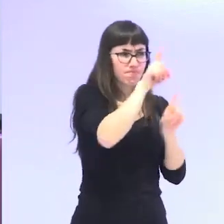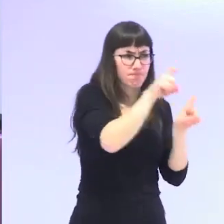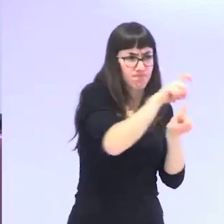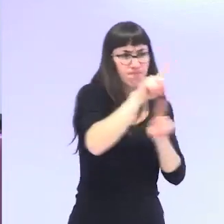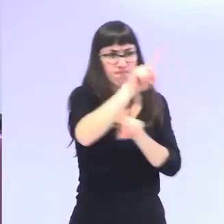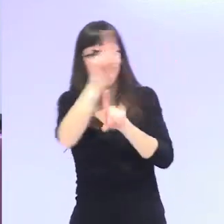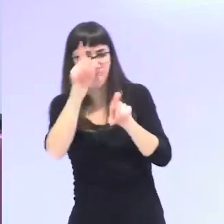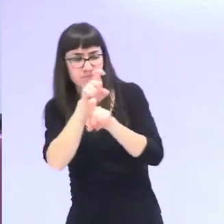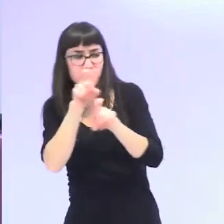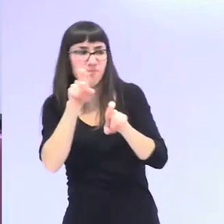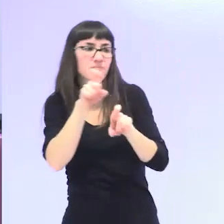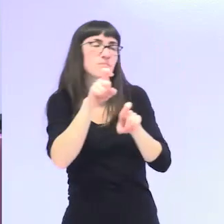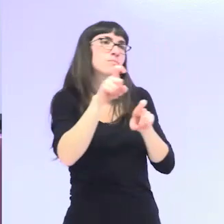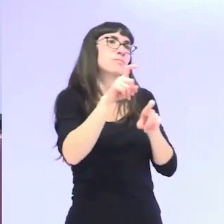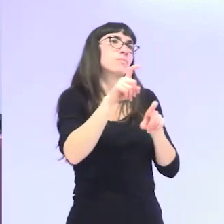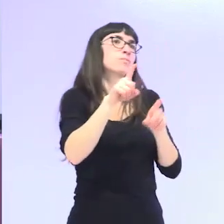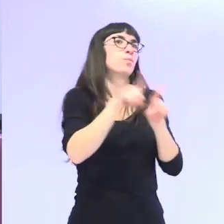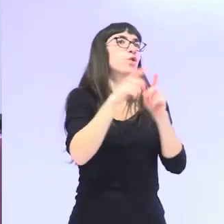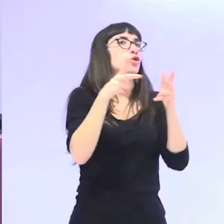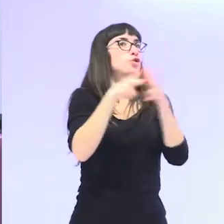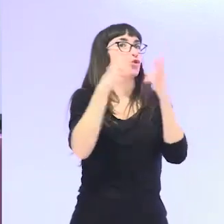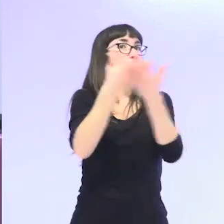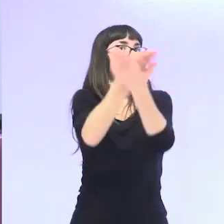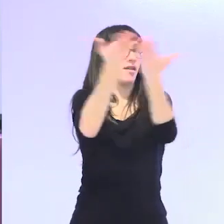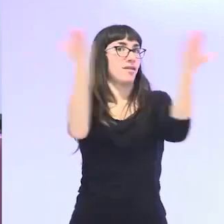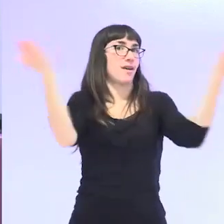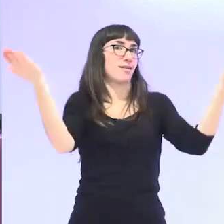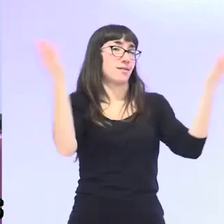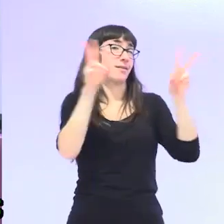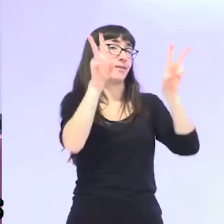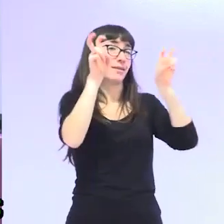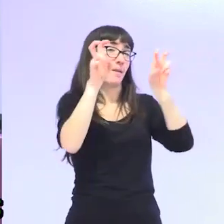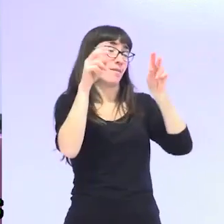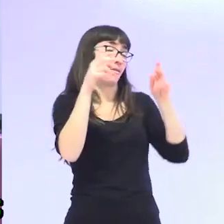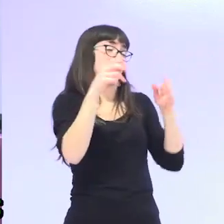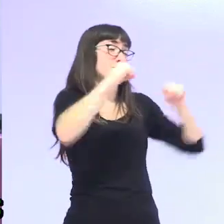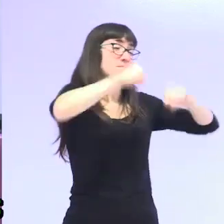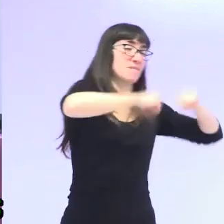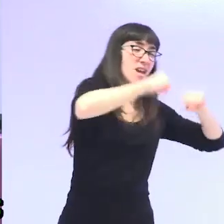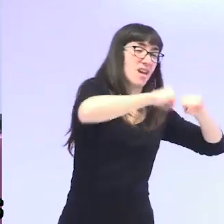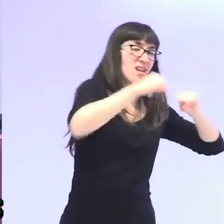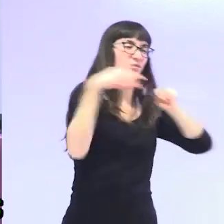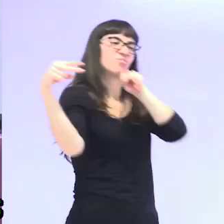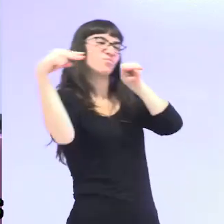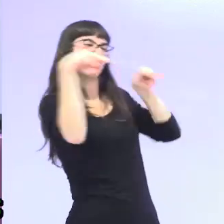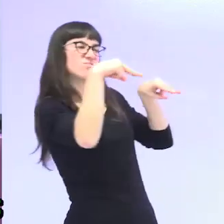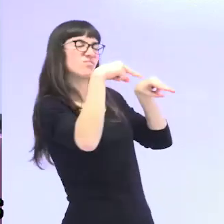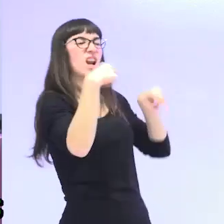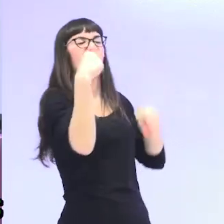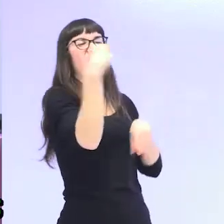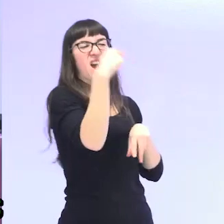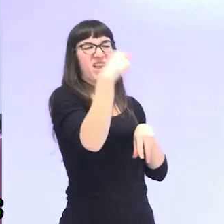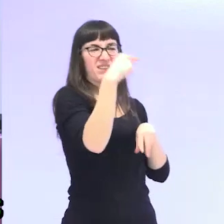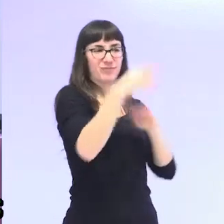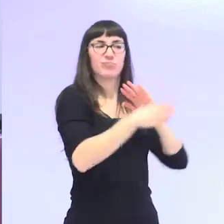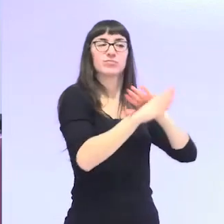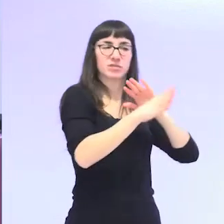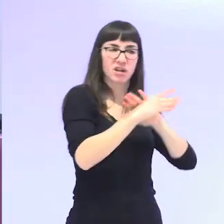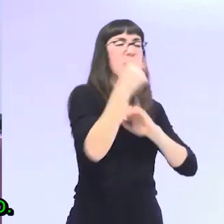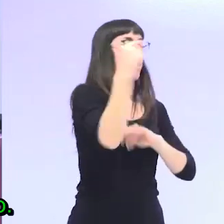a ver después, que son las representaciones sociales que existen acerca de la vejez, unas representaciones sociales muy negativas todavía en nuestra sociedad